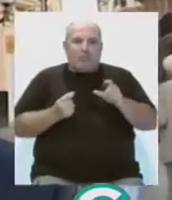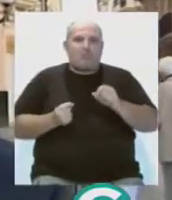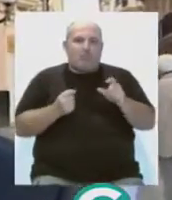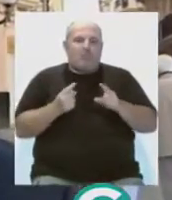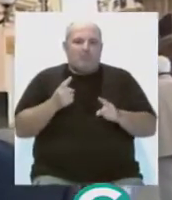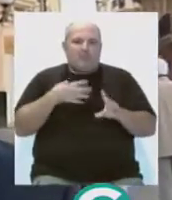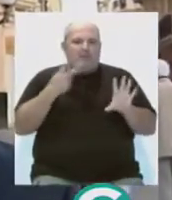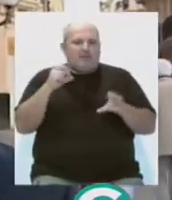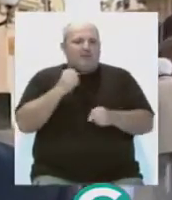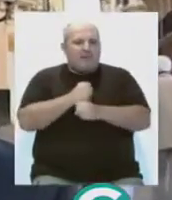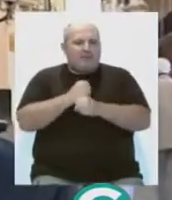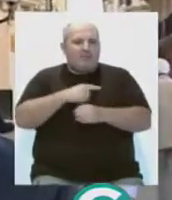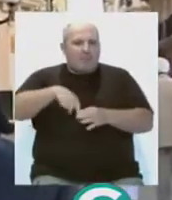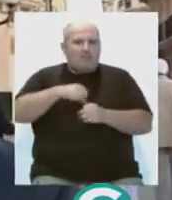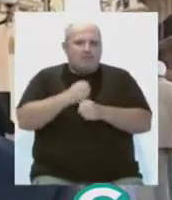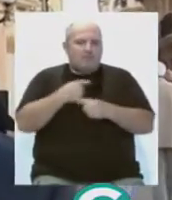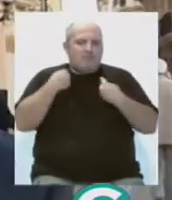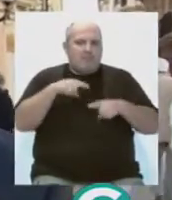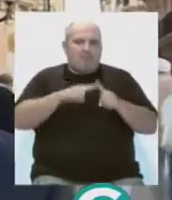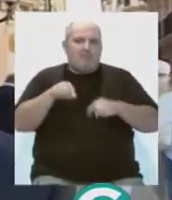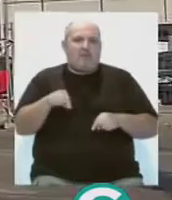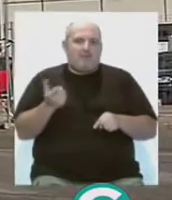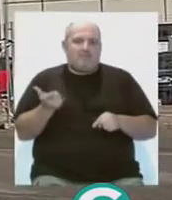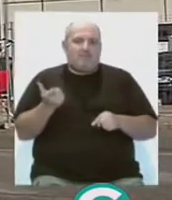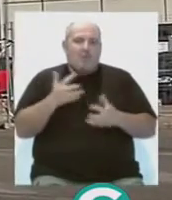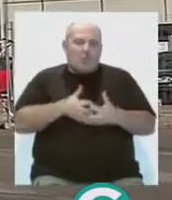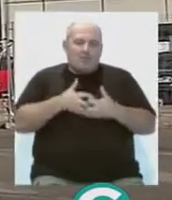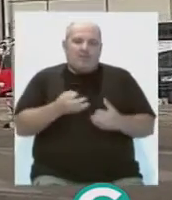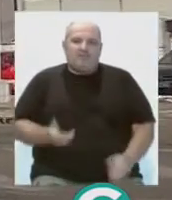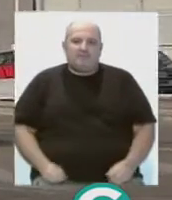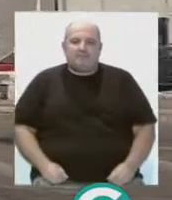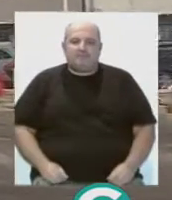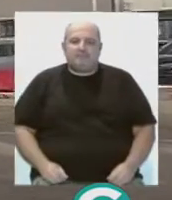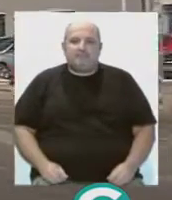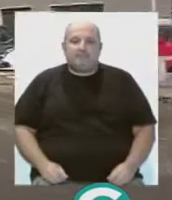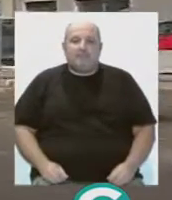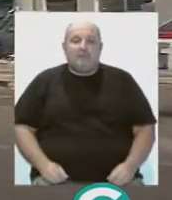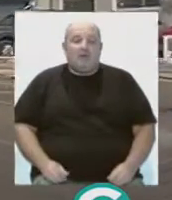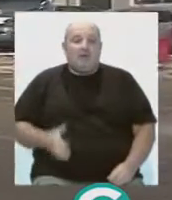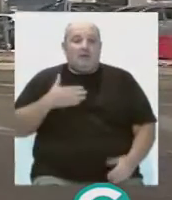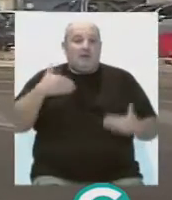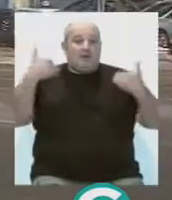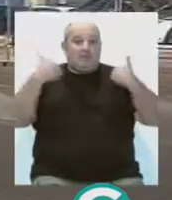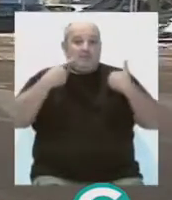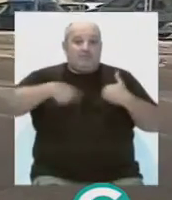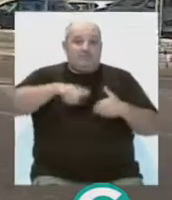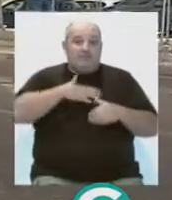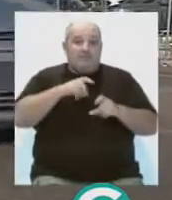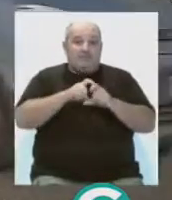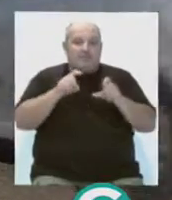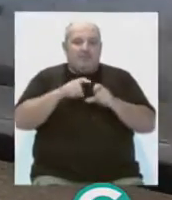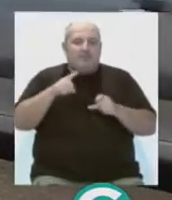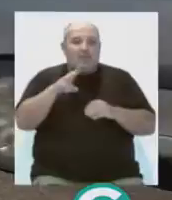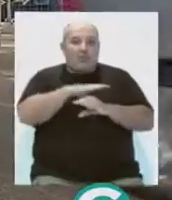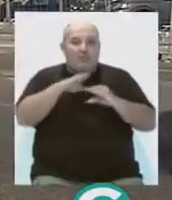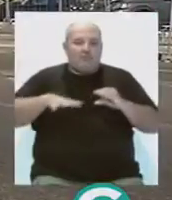de la ciudad. Son 70 puestos de trabajadores que yo creo que merecen la pena seguir luchando por ello. Según han denunciado los responsables de estas empresas,